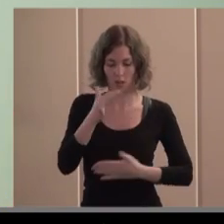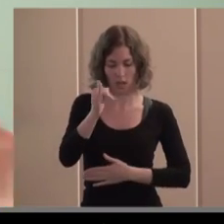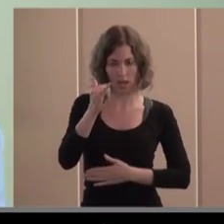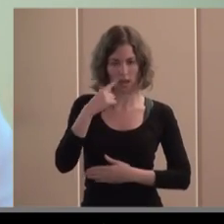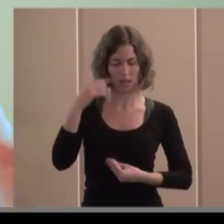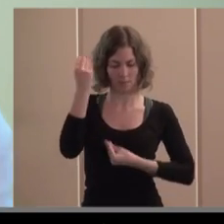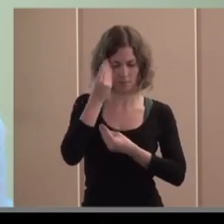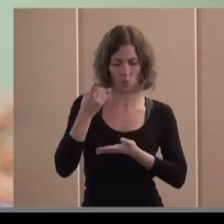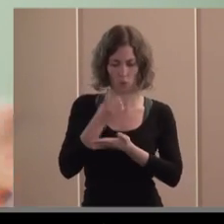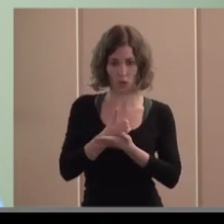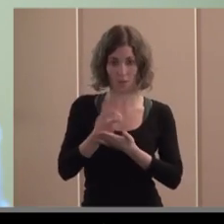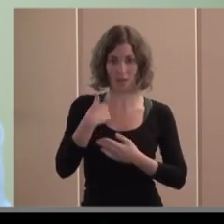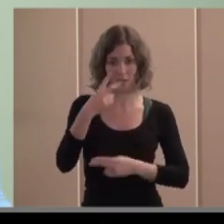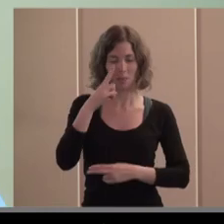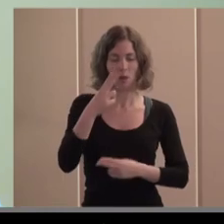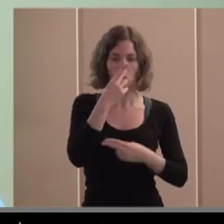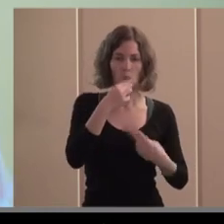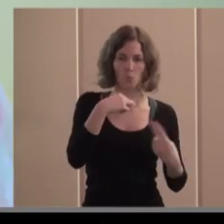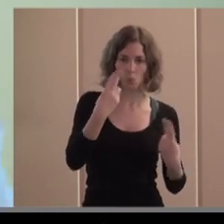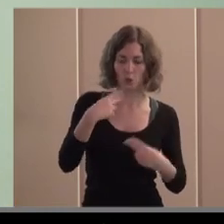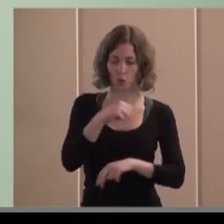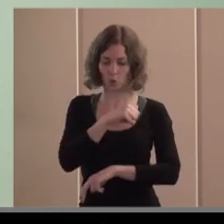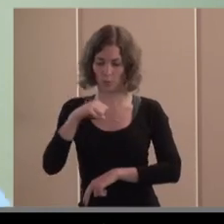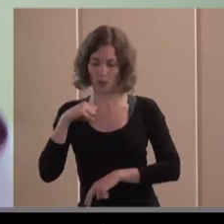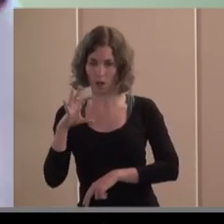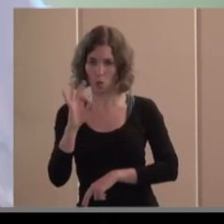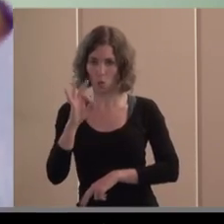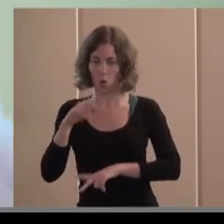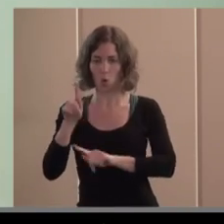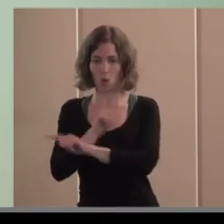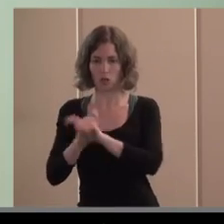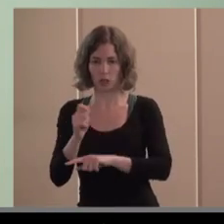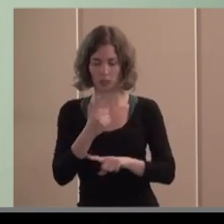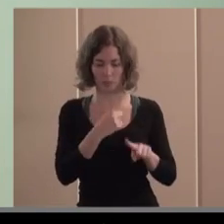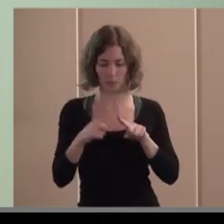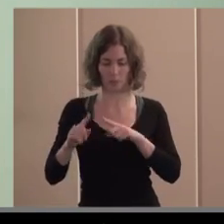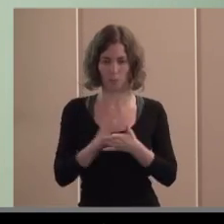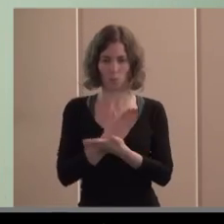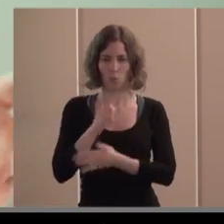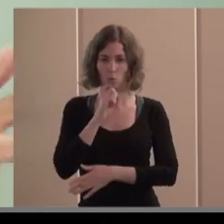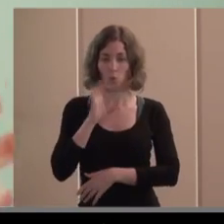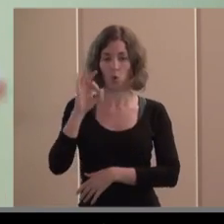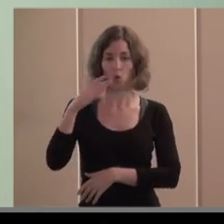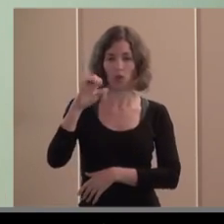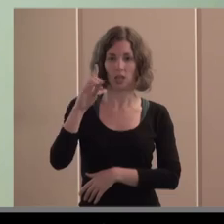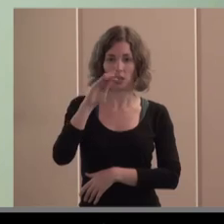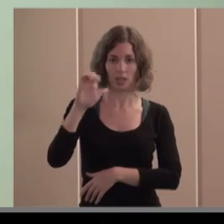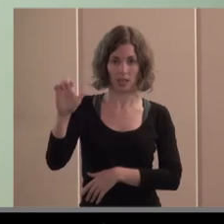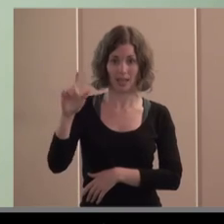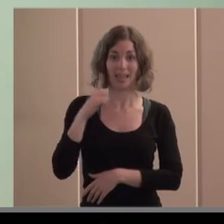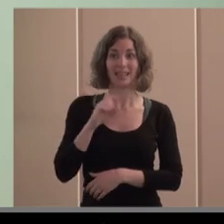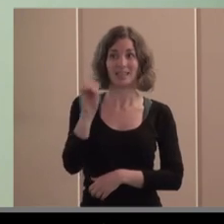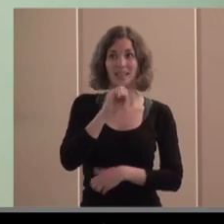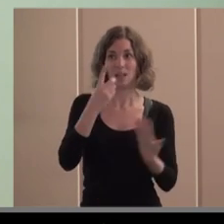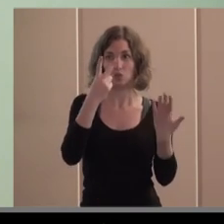privado y lo no lucrativo o por decirlo de alguna manera no sé si sabéis que la OCDE diferencia a los sectores económicos desde los años 70 en